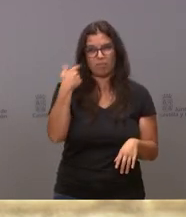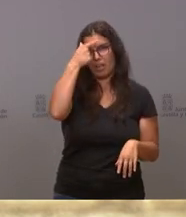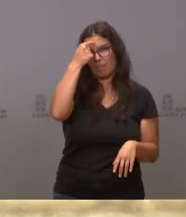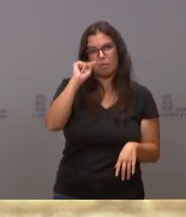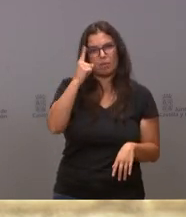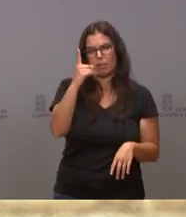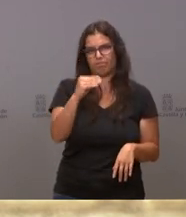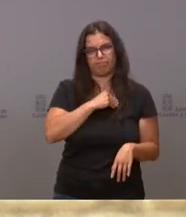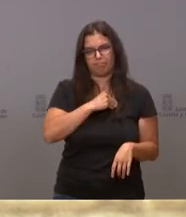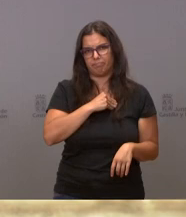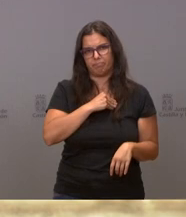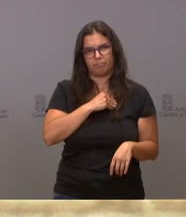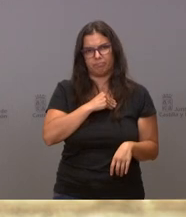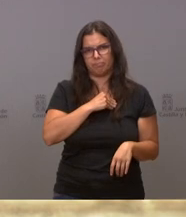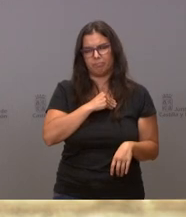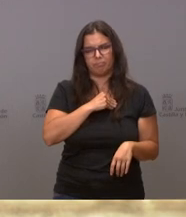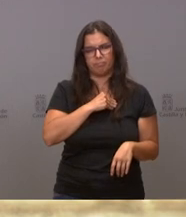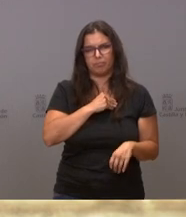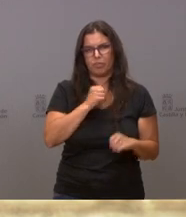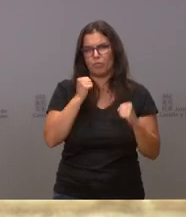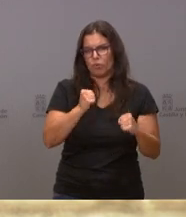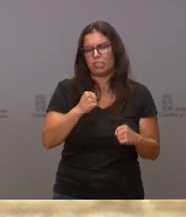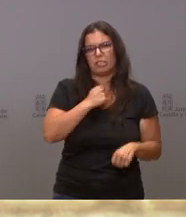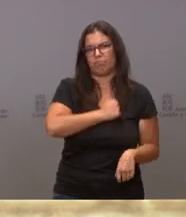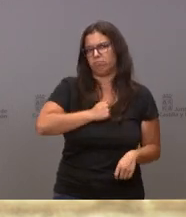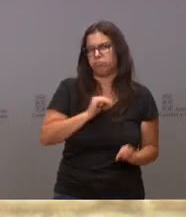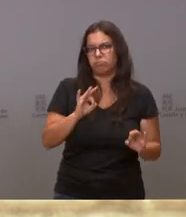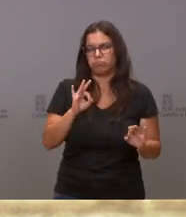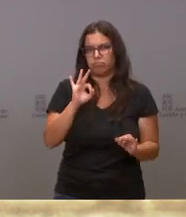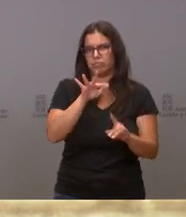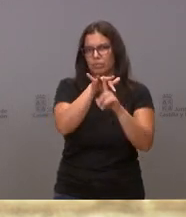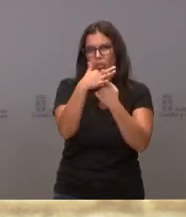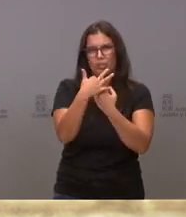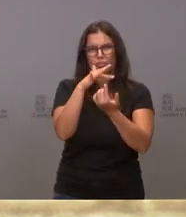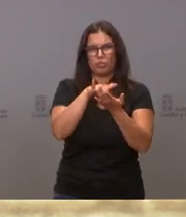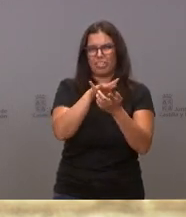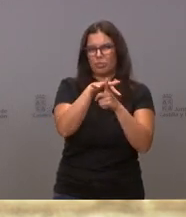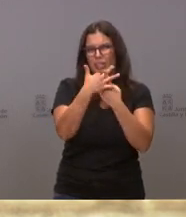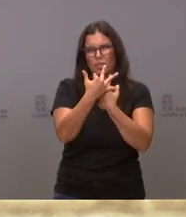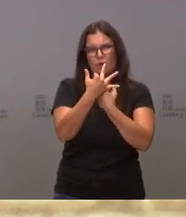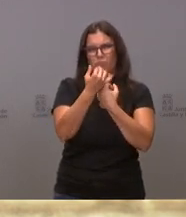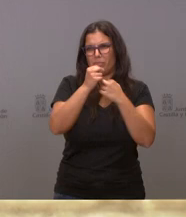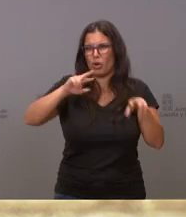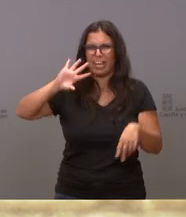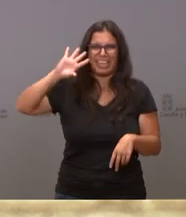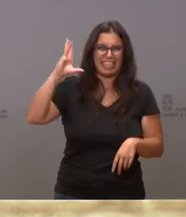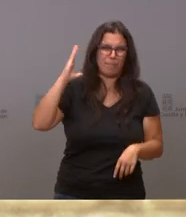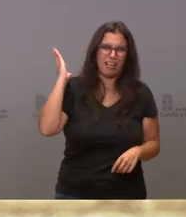lamentar los hechos que se produjeron. Las peores circunstancias climatológicas,